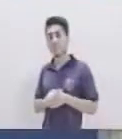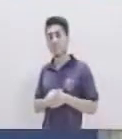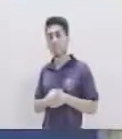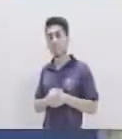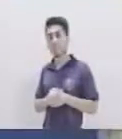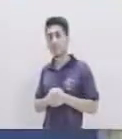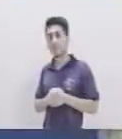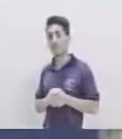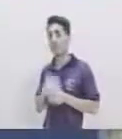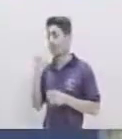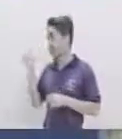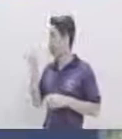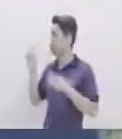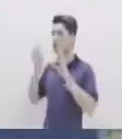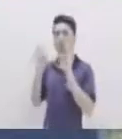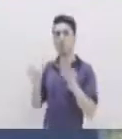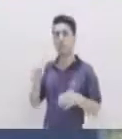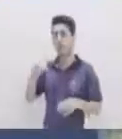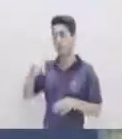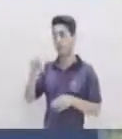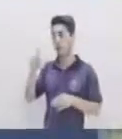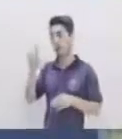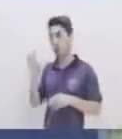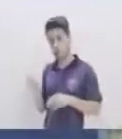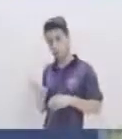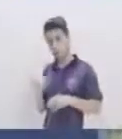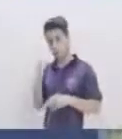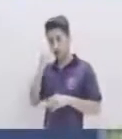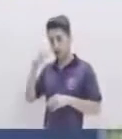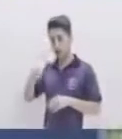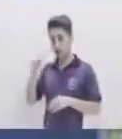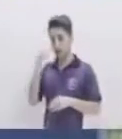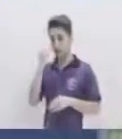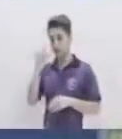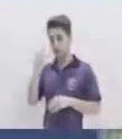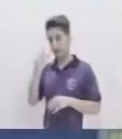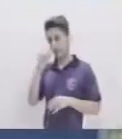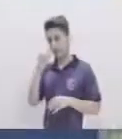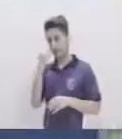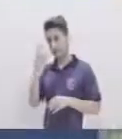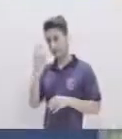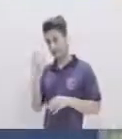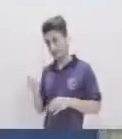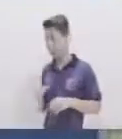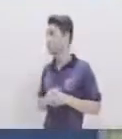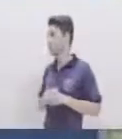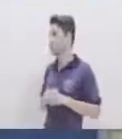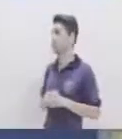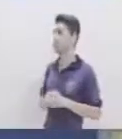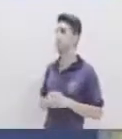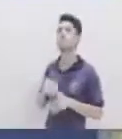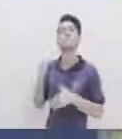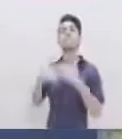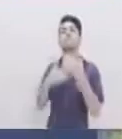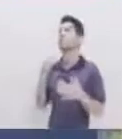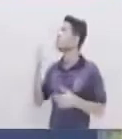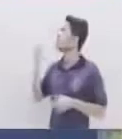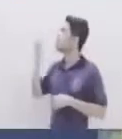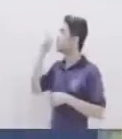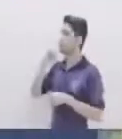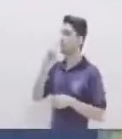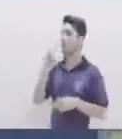particularidad del modo indicativo Es que busca transmitir esas acciones Luego tenemos el modo